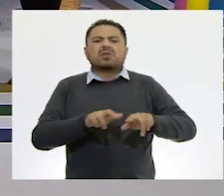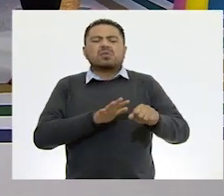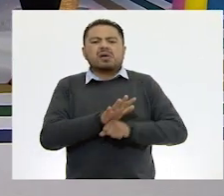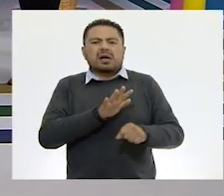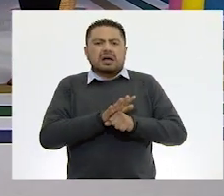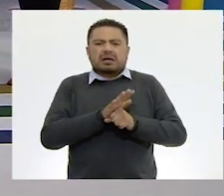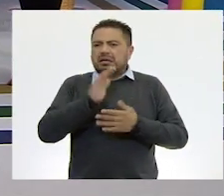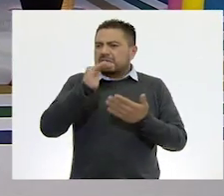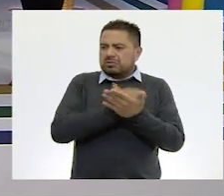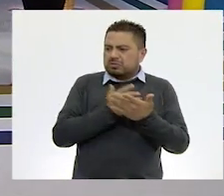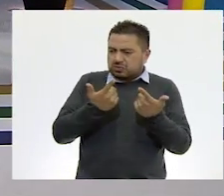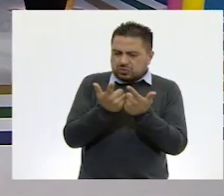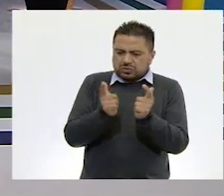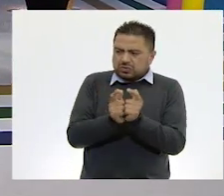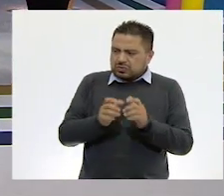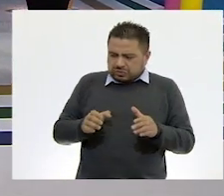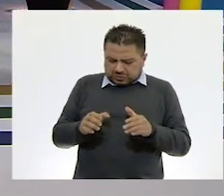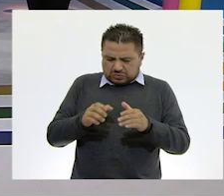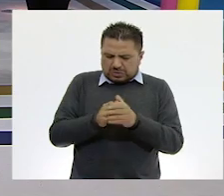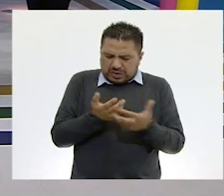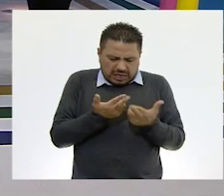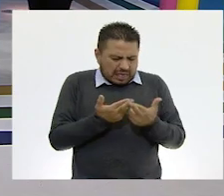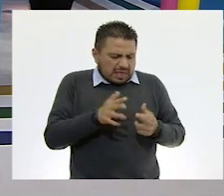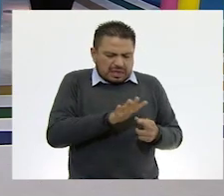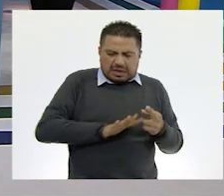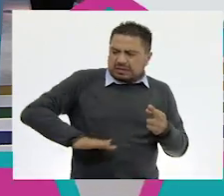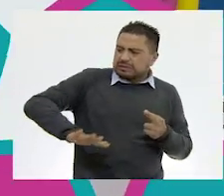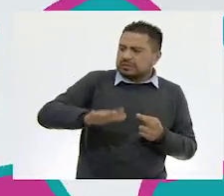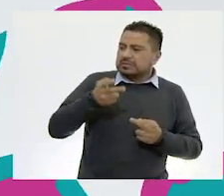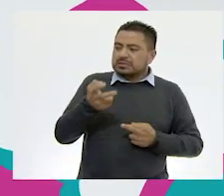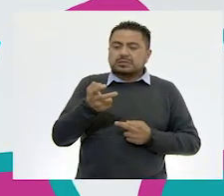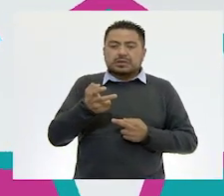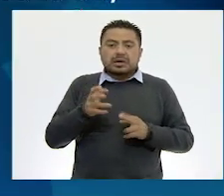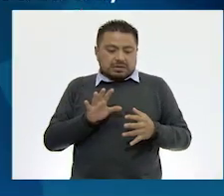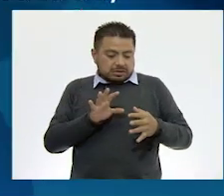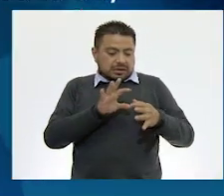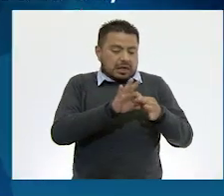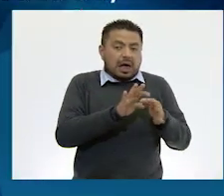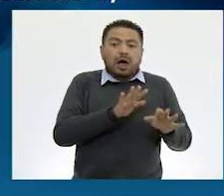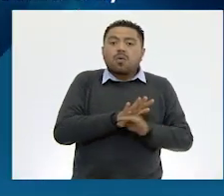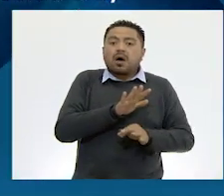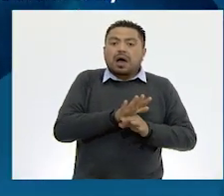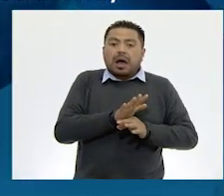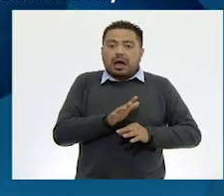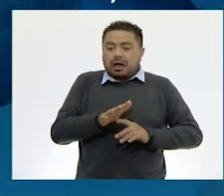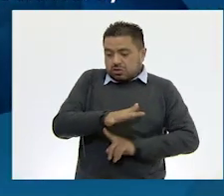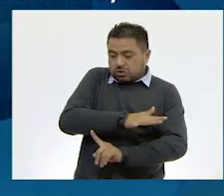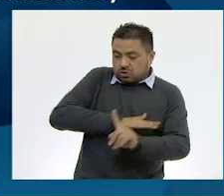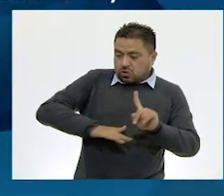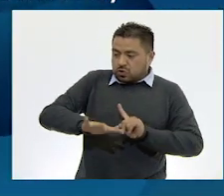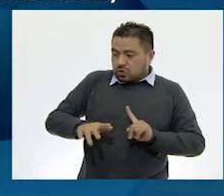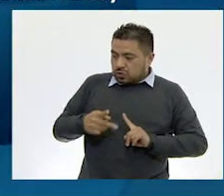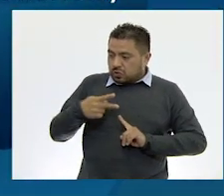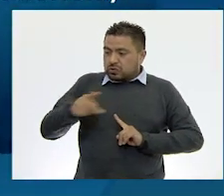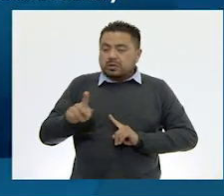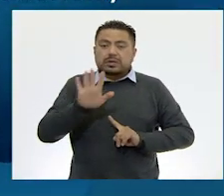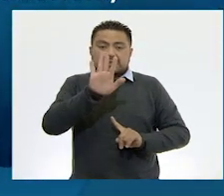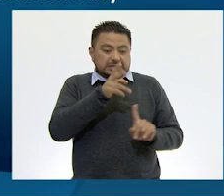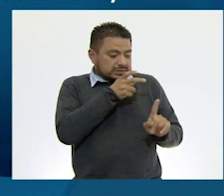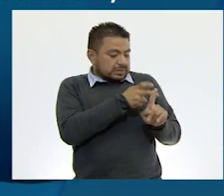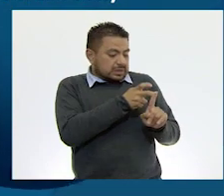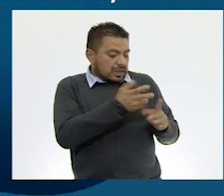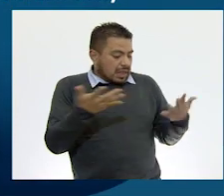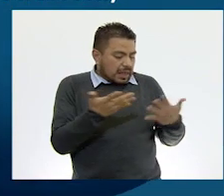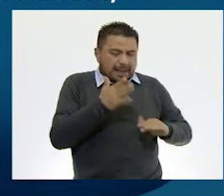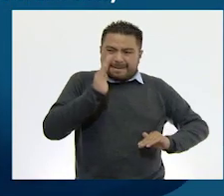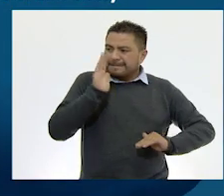una minoría dentro de la gran cantidad de especies. Están adaptadas a su propio entorno. Esto las